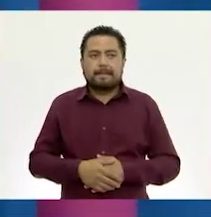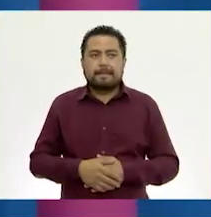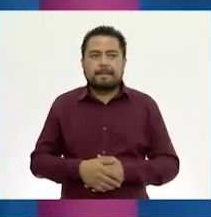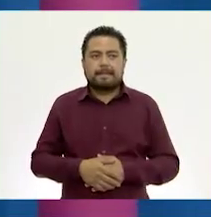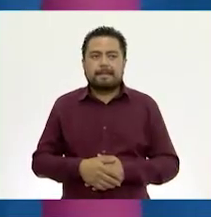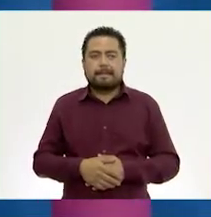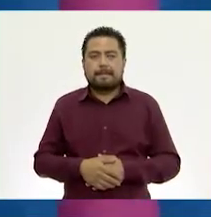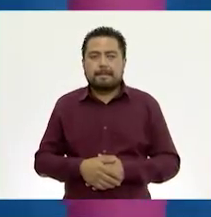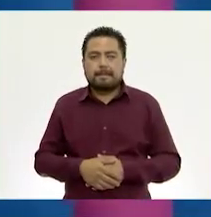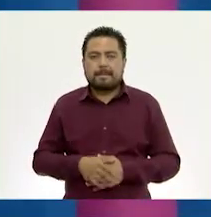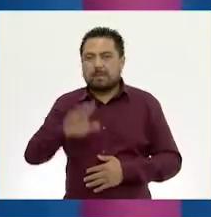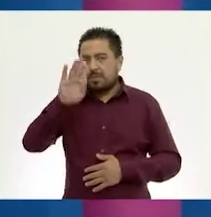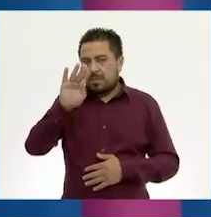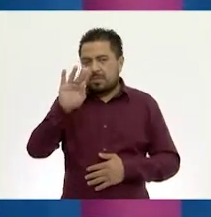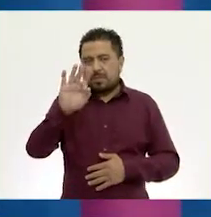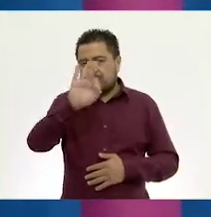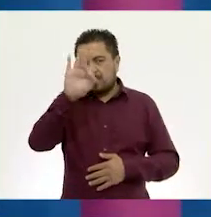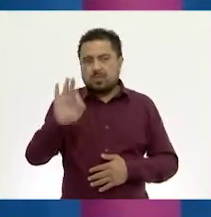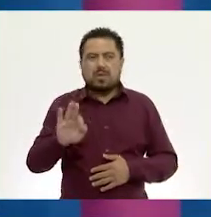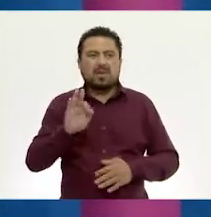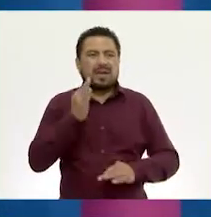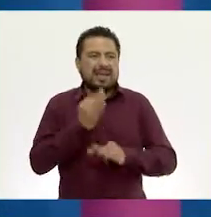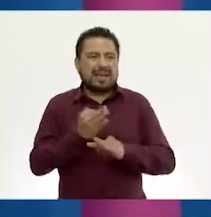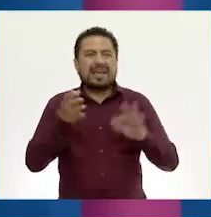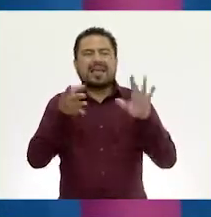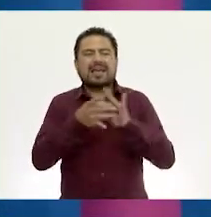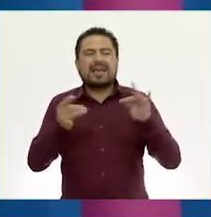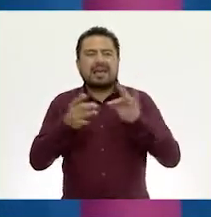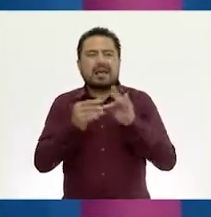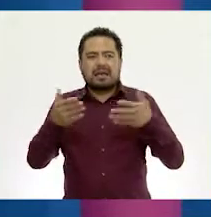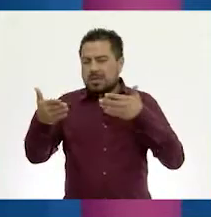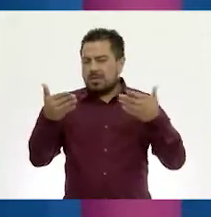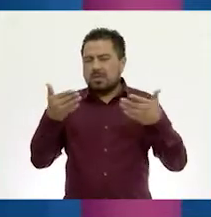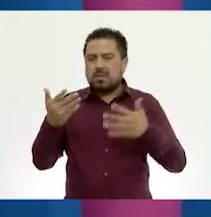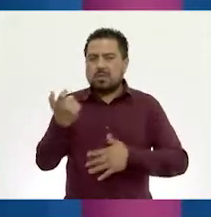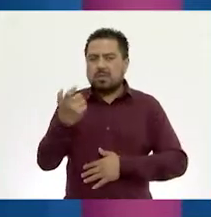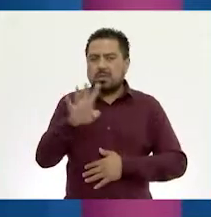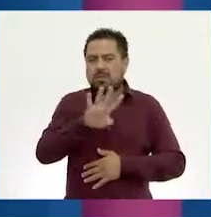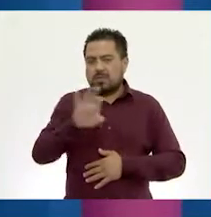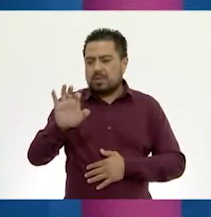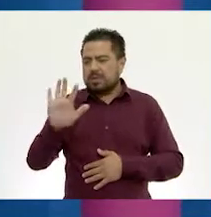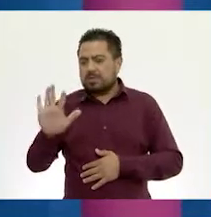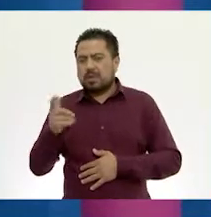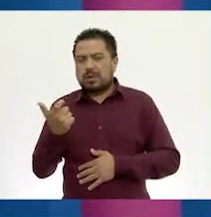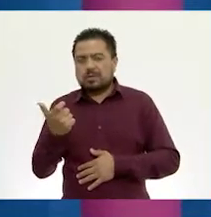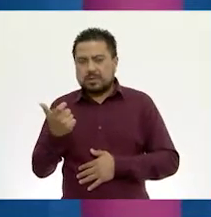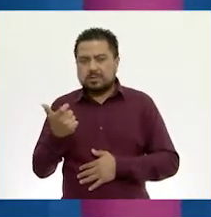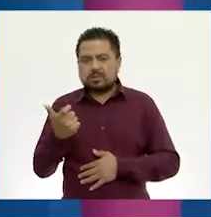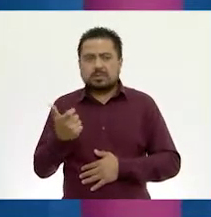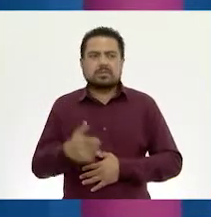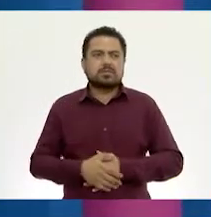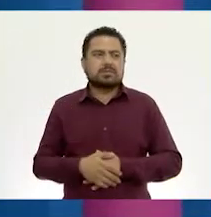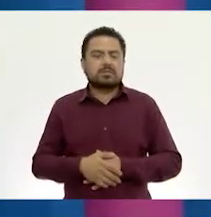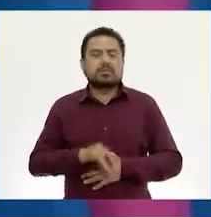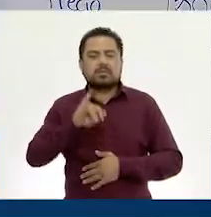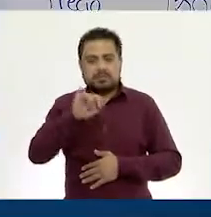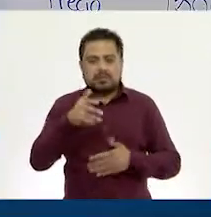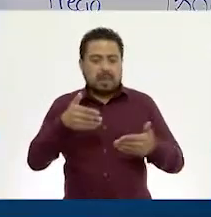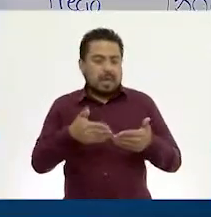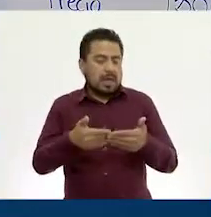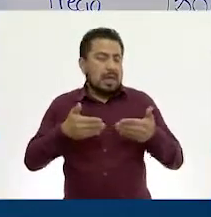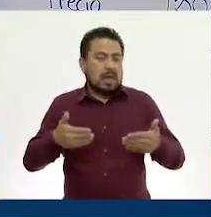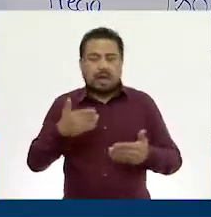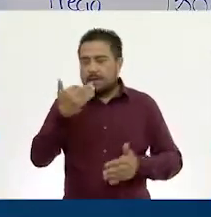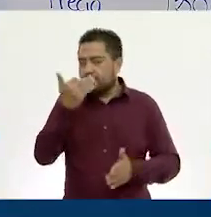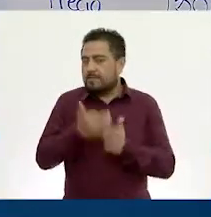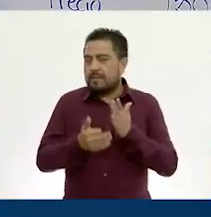Entonces, el 90%, como ya lo decíamos, equivale a 405 pesos. Muy bien. Ahora, ya